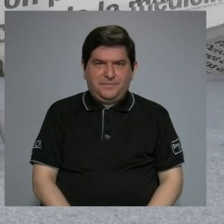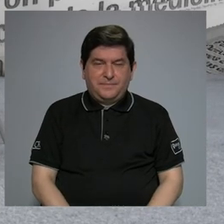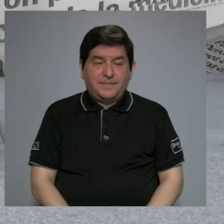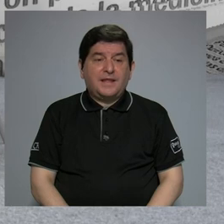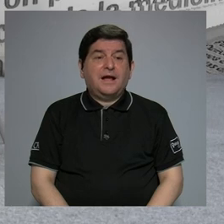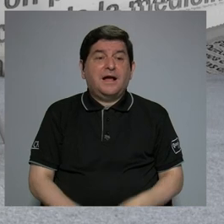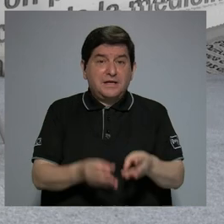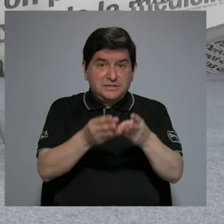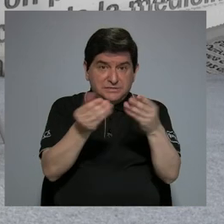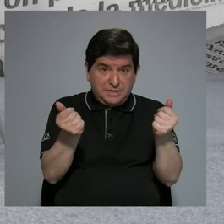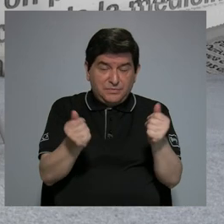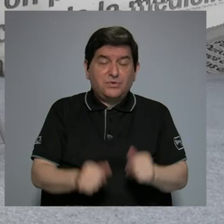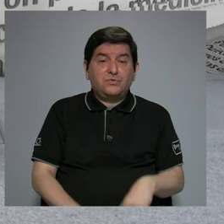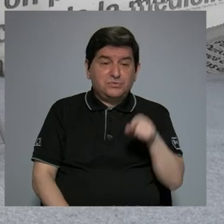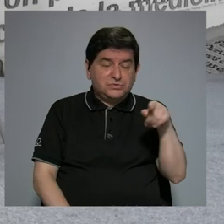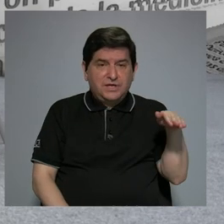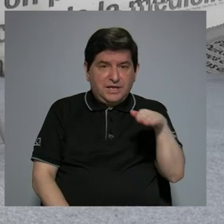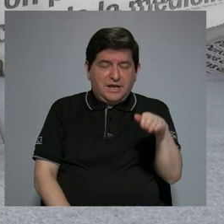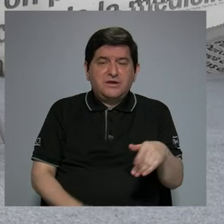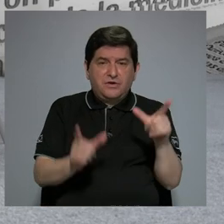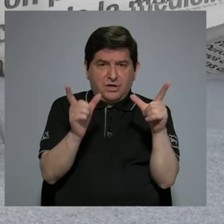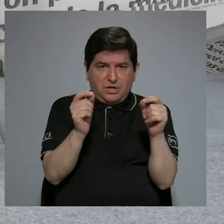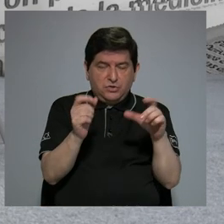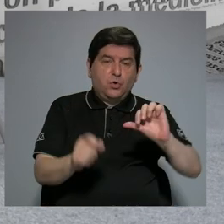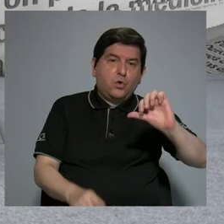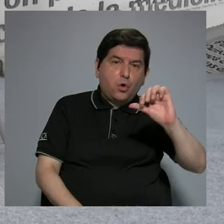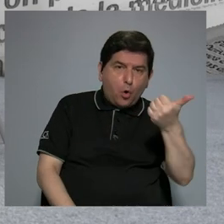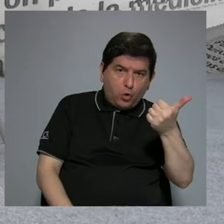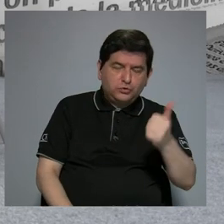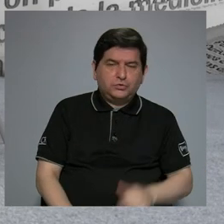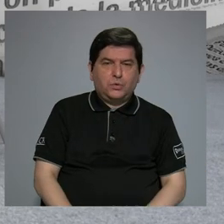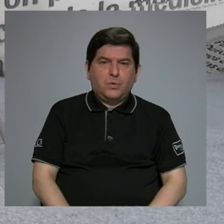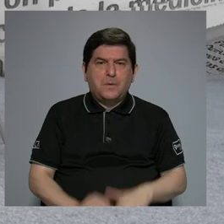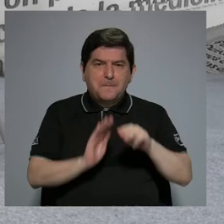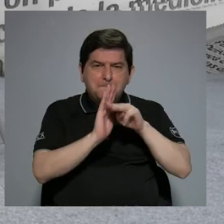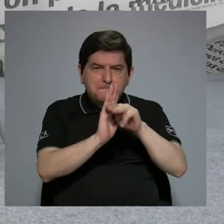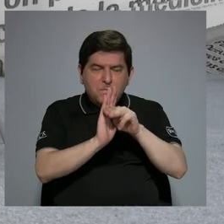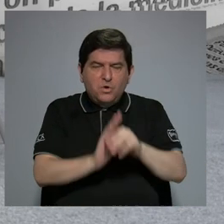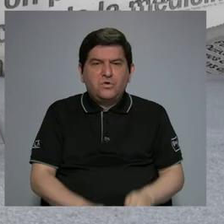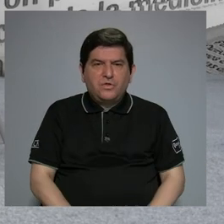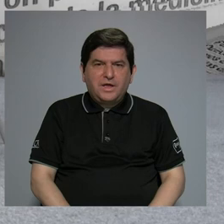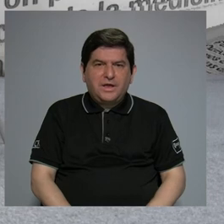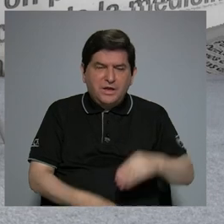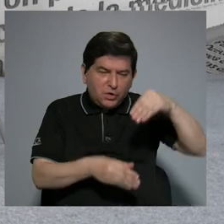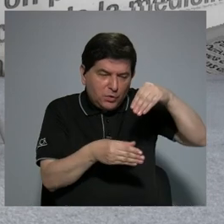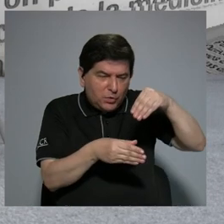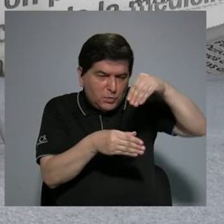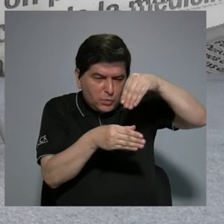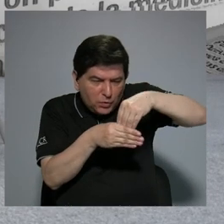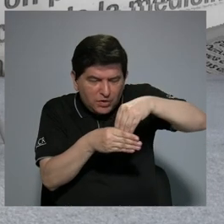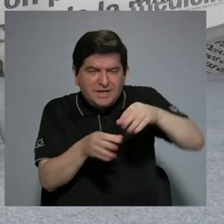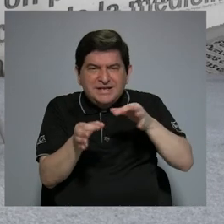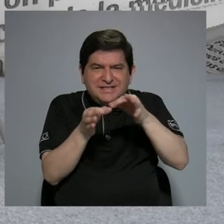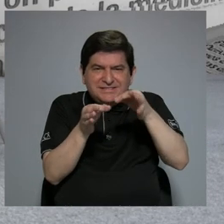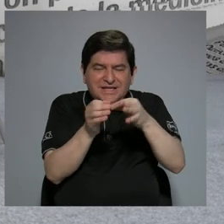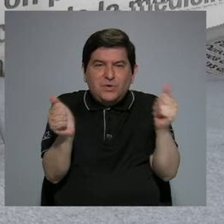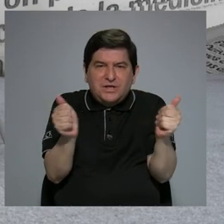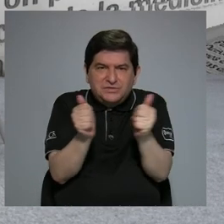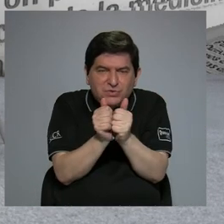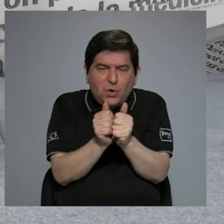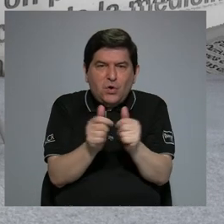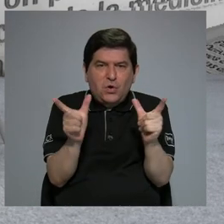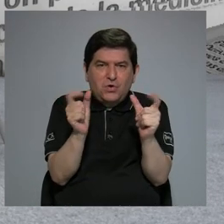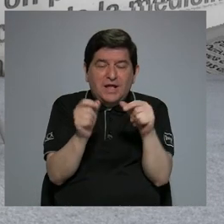se causa cáncer en el ratón y el otro es un modelo en donde se injertan, se inyectan células cancerosas